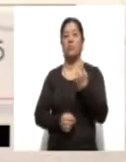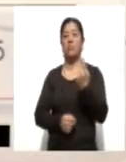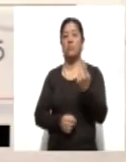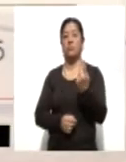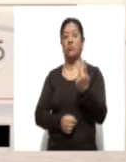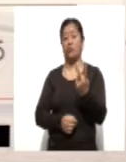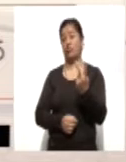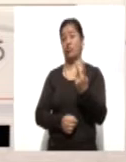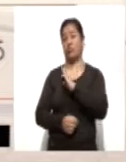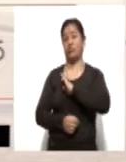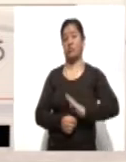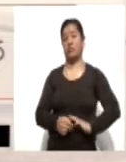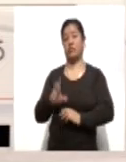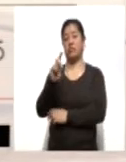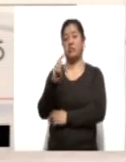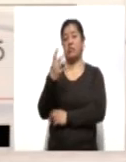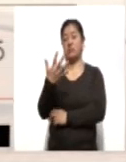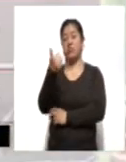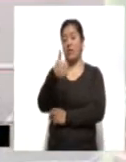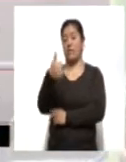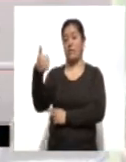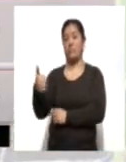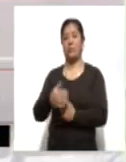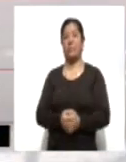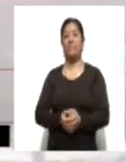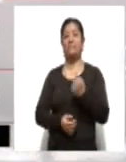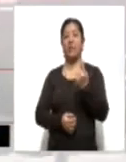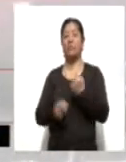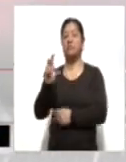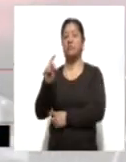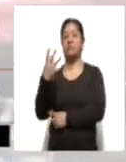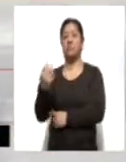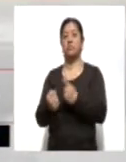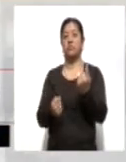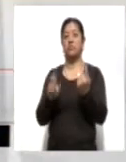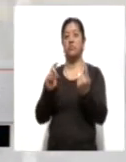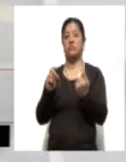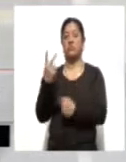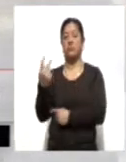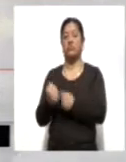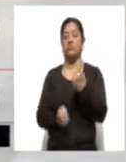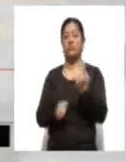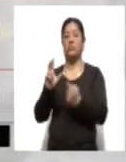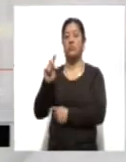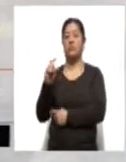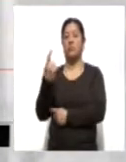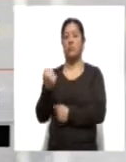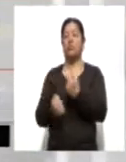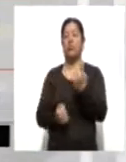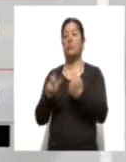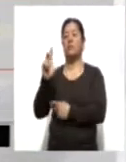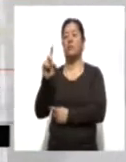Santorum y Santa Polonia Teacalco 35, Muñoz de Domingo Arenas 34, Españita 32, Mazatecoxco 31,